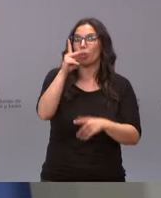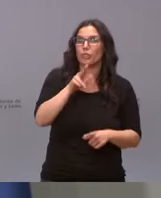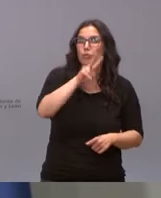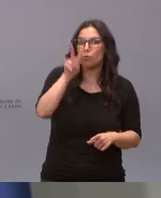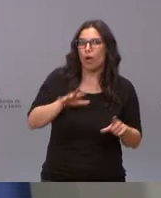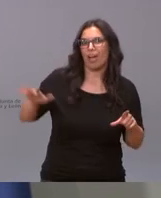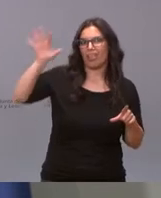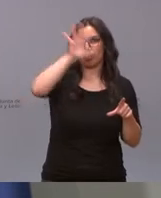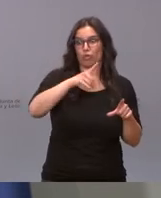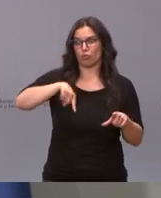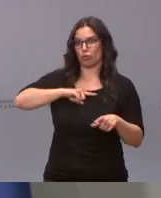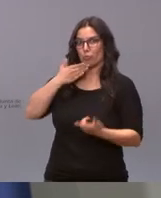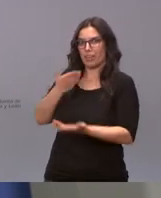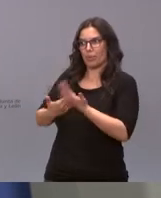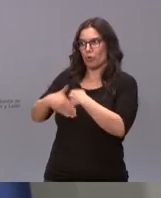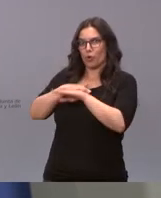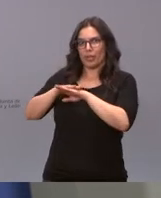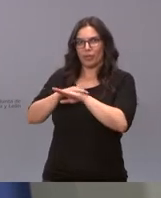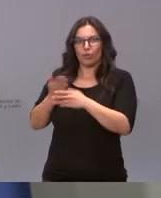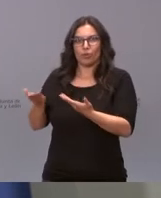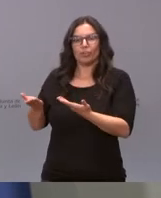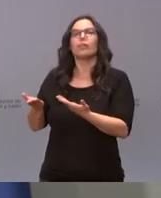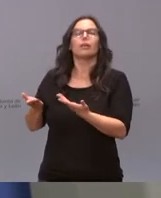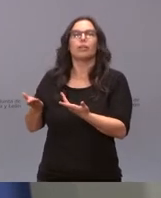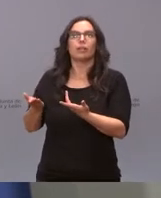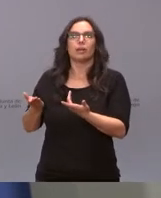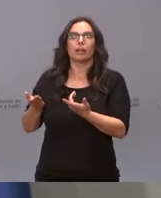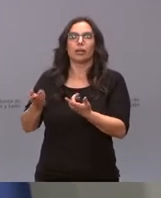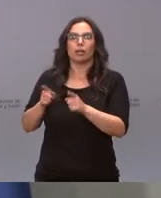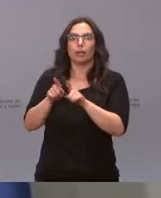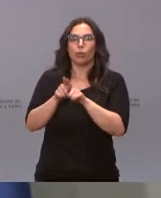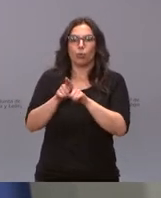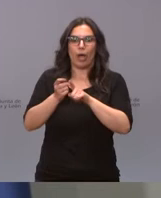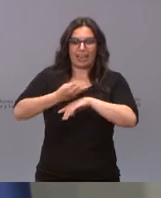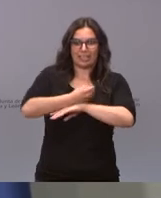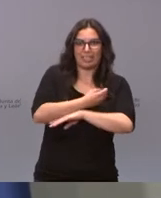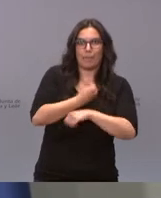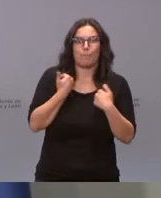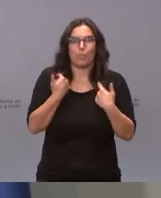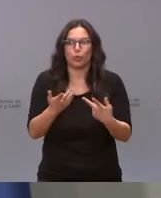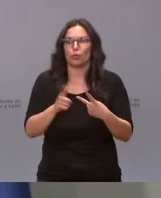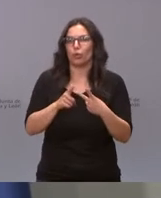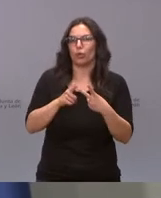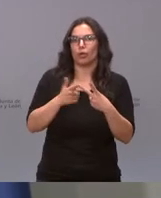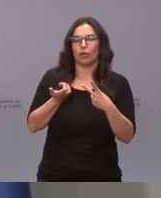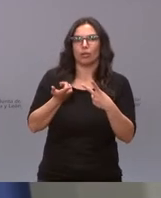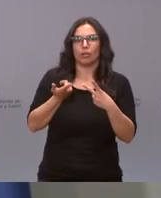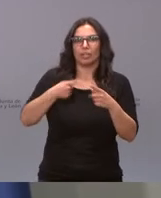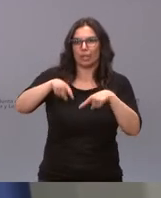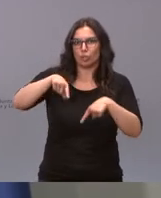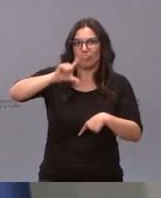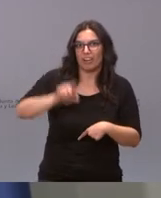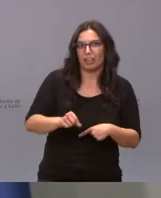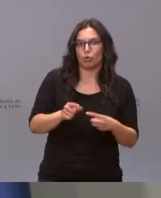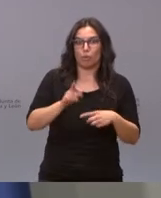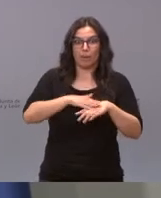a que estamos pidiendo al gobierno que ponga el tren de madrugadores que baje el costo del transporte para